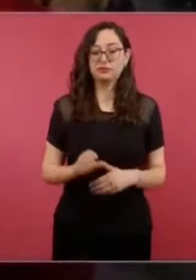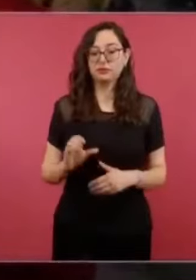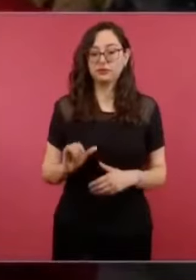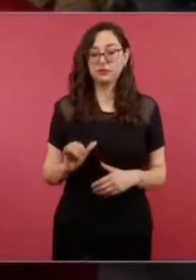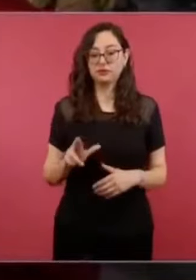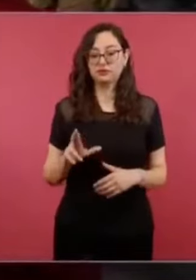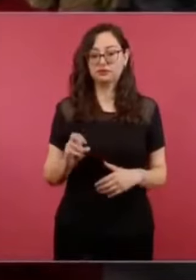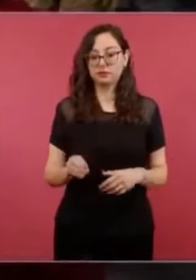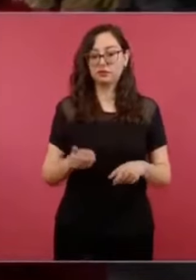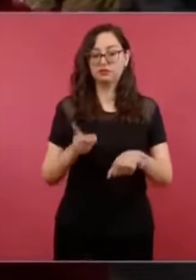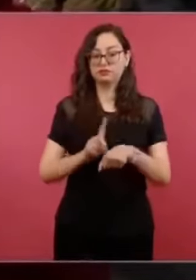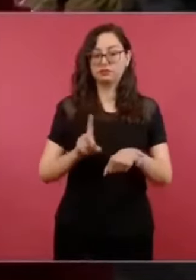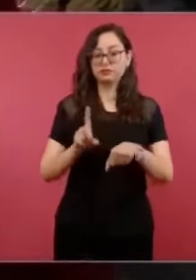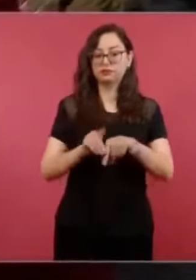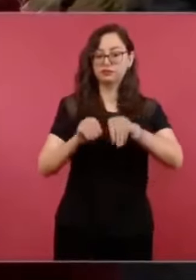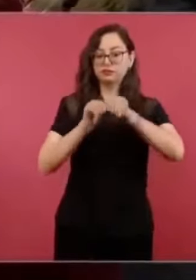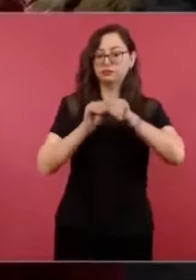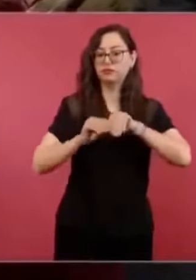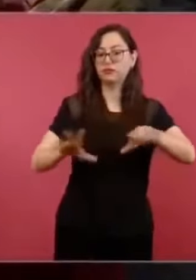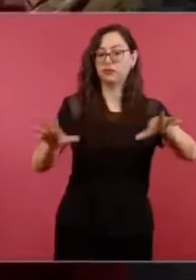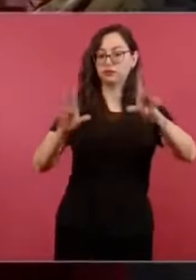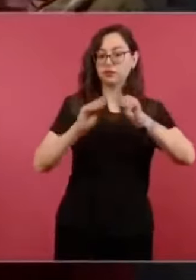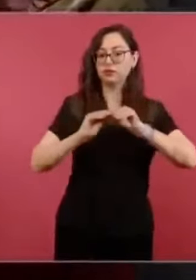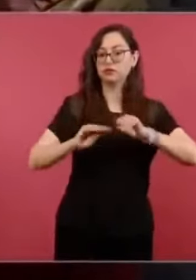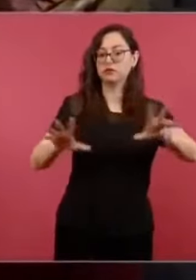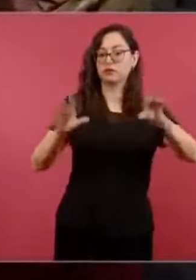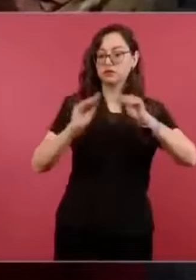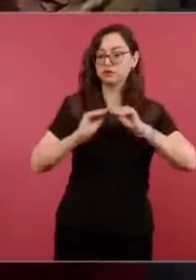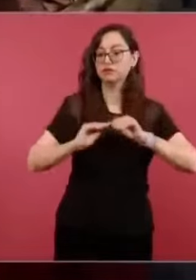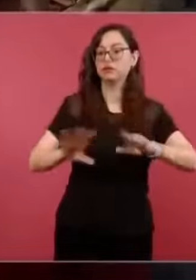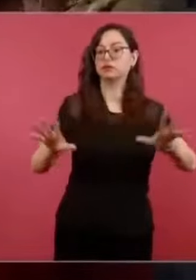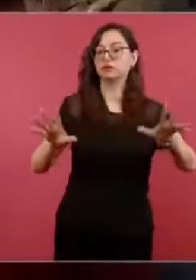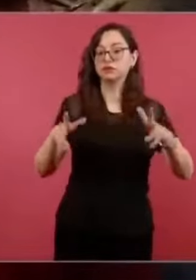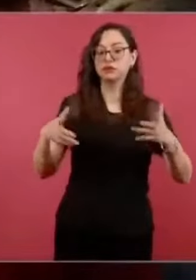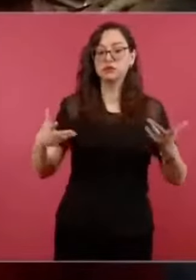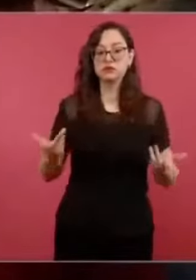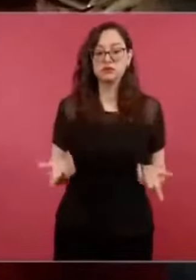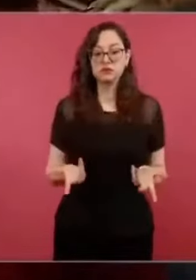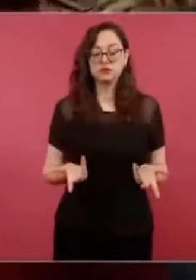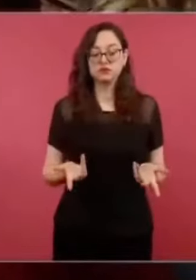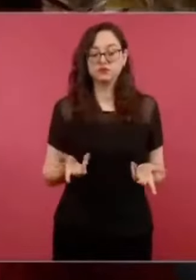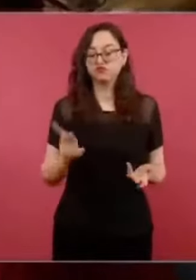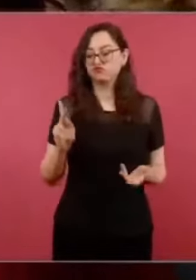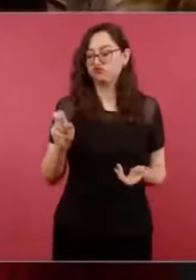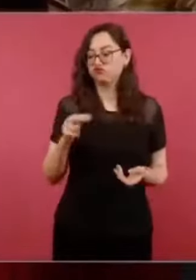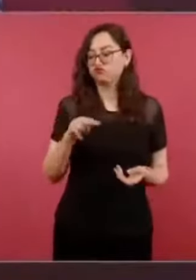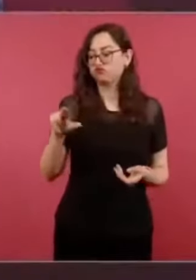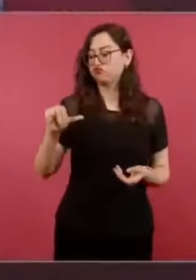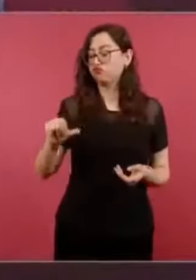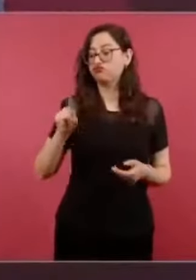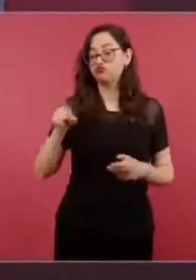Arriba, arriba, arriba, arriba. Control completo.